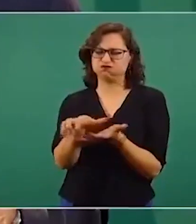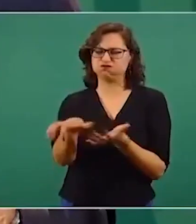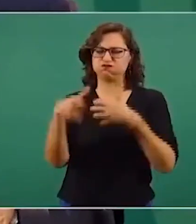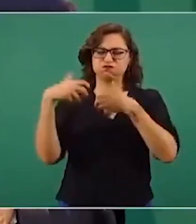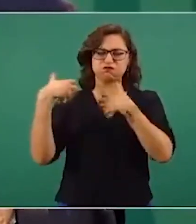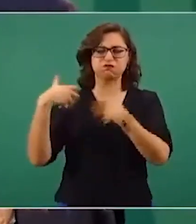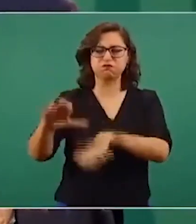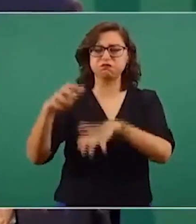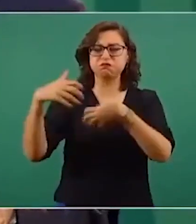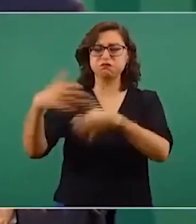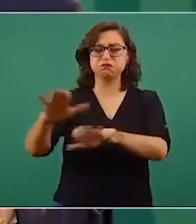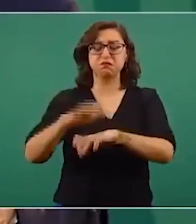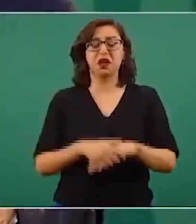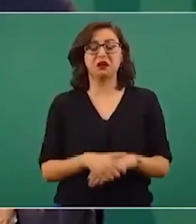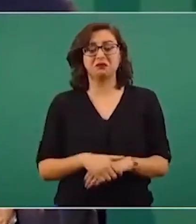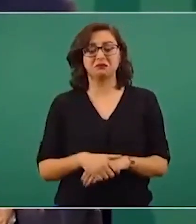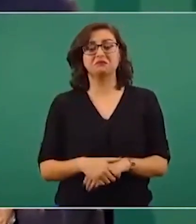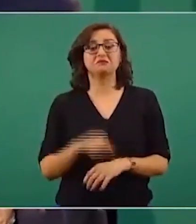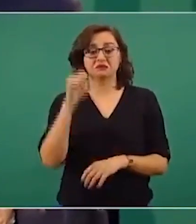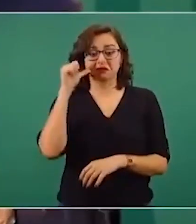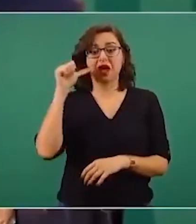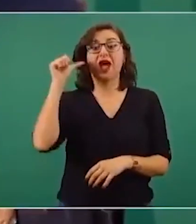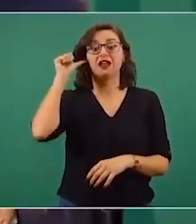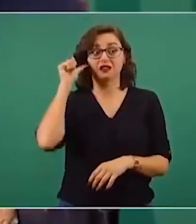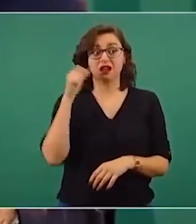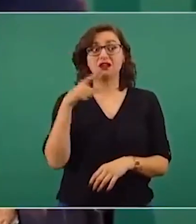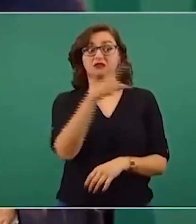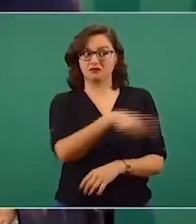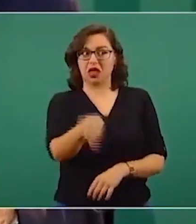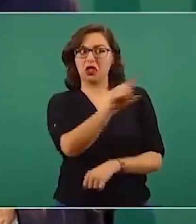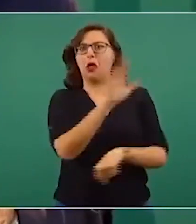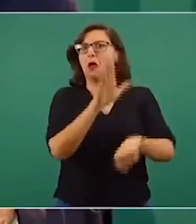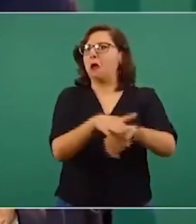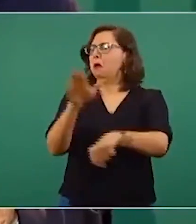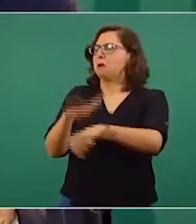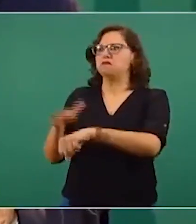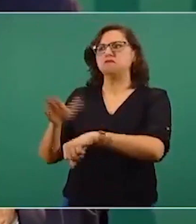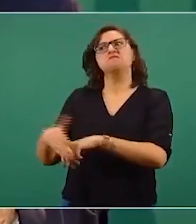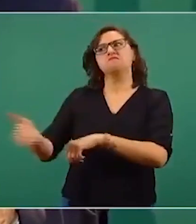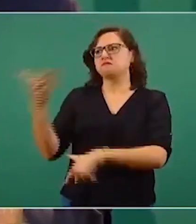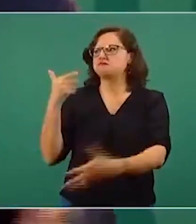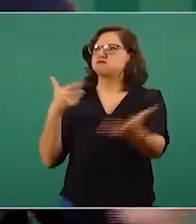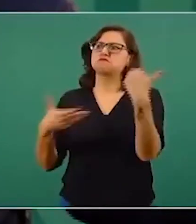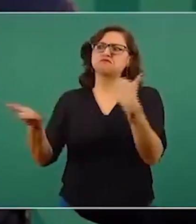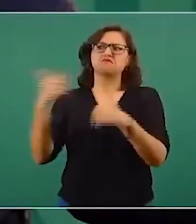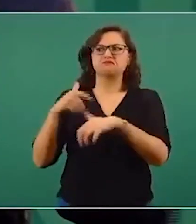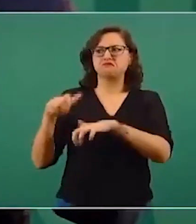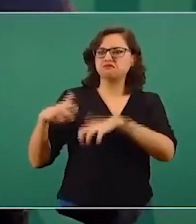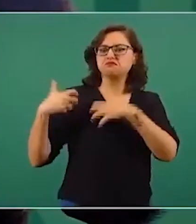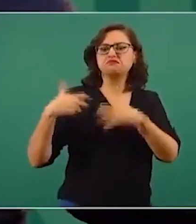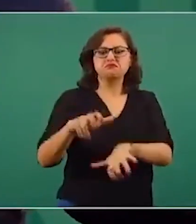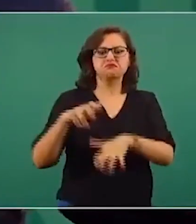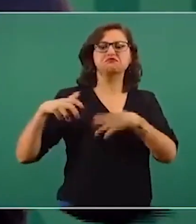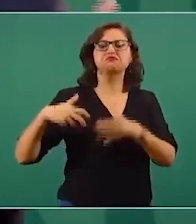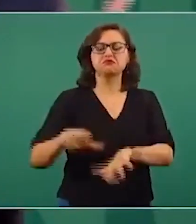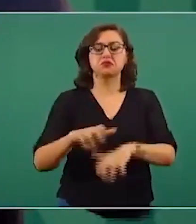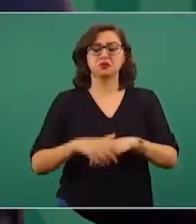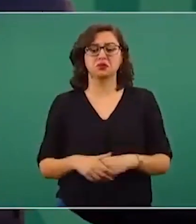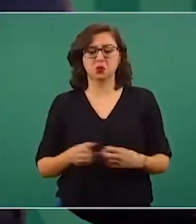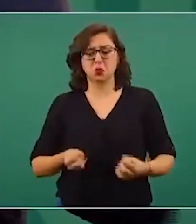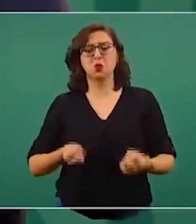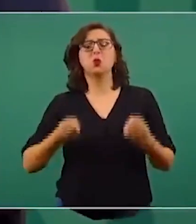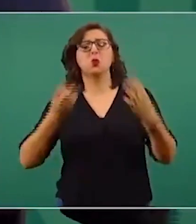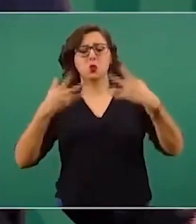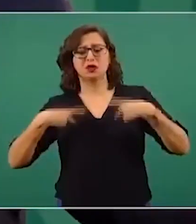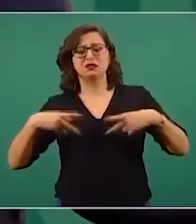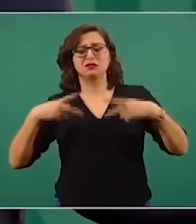Al señalar que con los niños no, el presidente Andrés Manuel López Obrador reprobó que policías comunitarias de Guerrero entrenen a menores armados